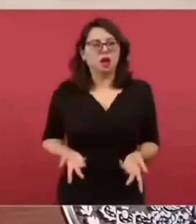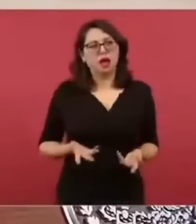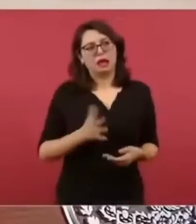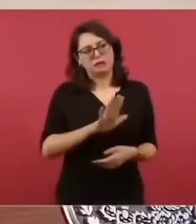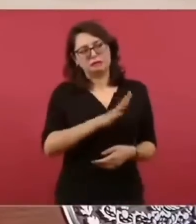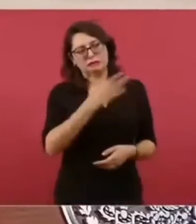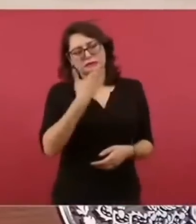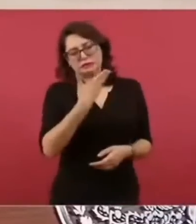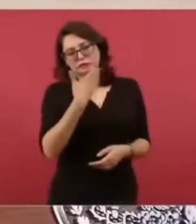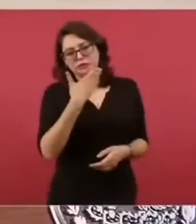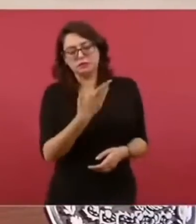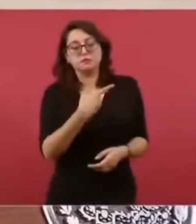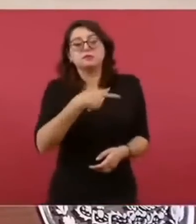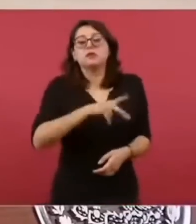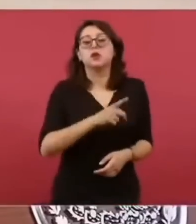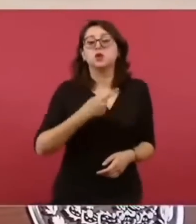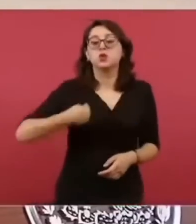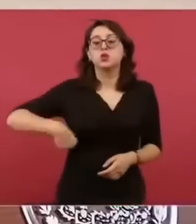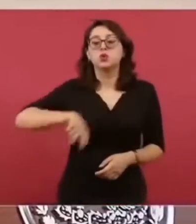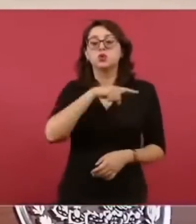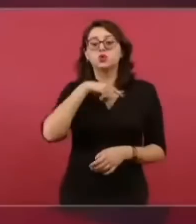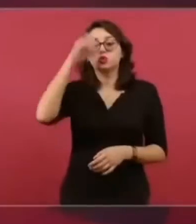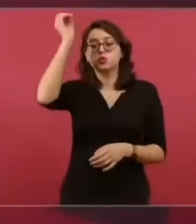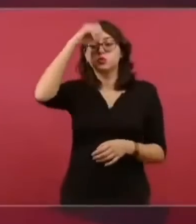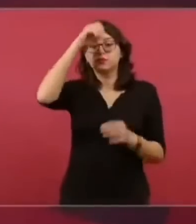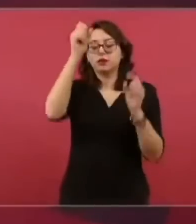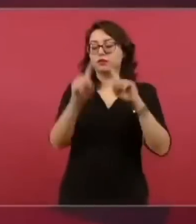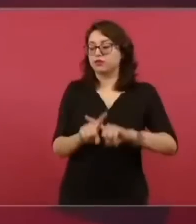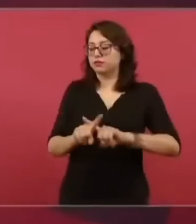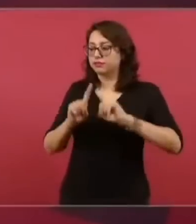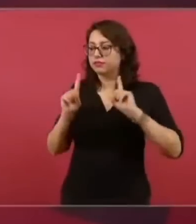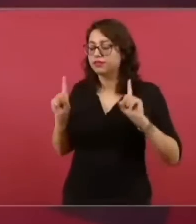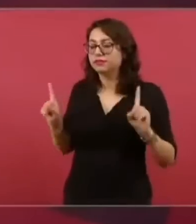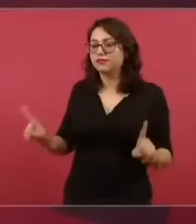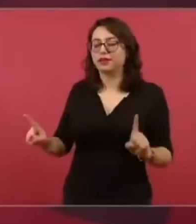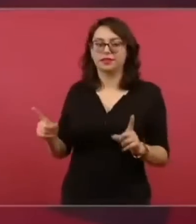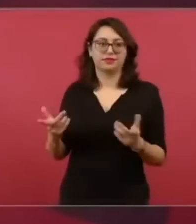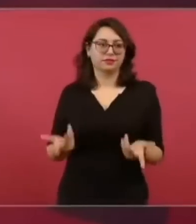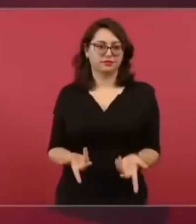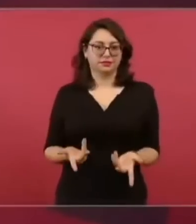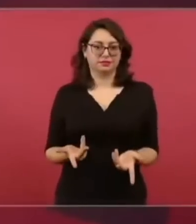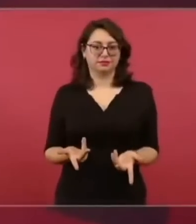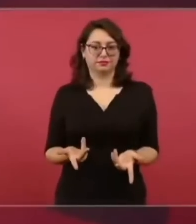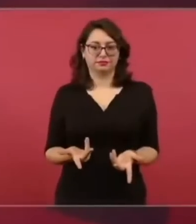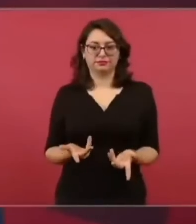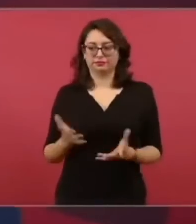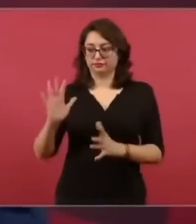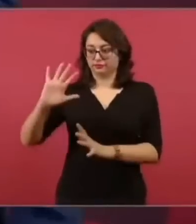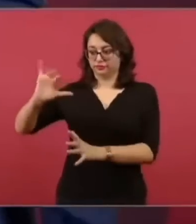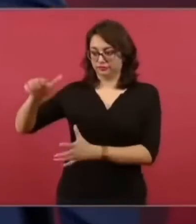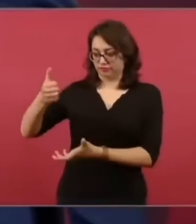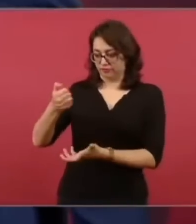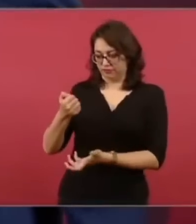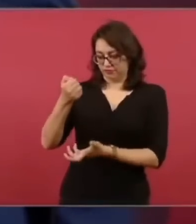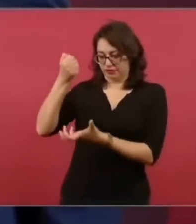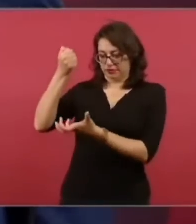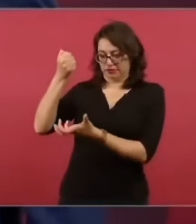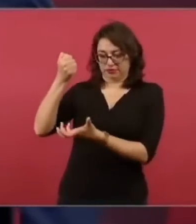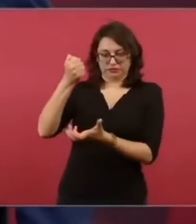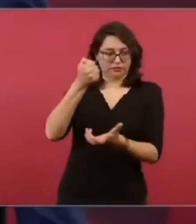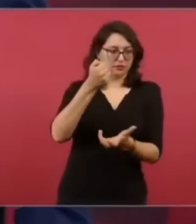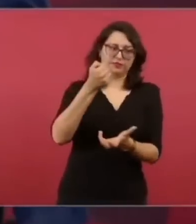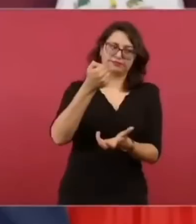Nosotros lo que estamos haciendo es destinar el presupuesto a ayudar a la gente,